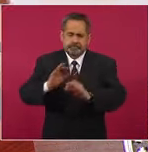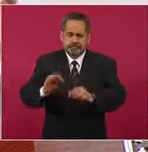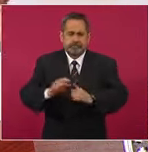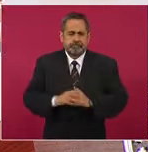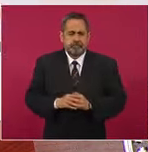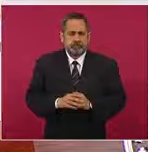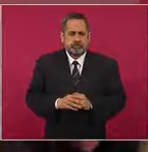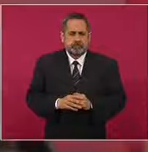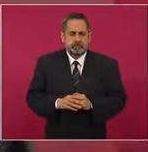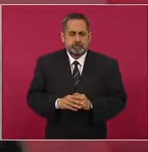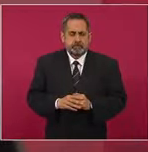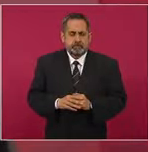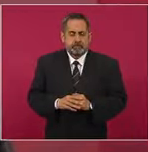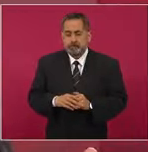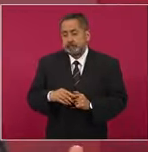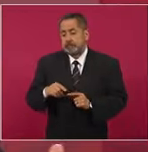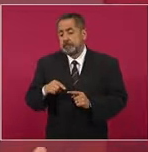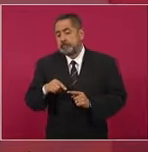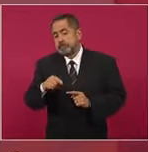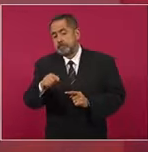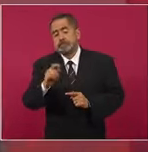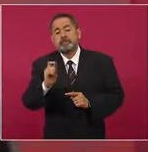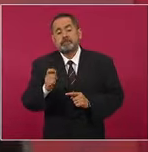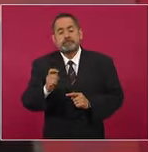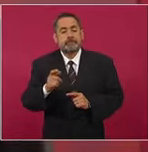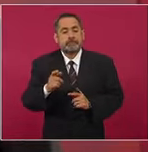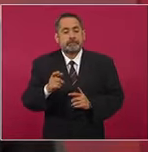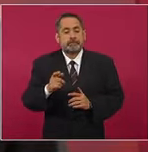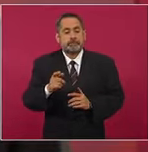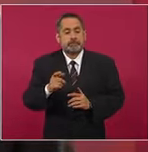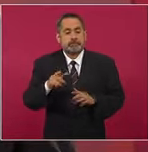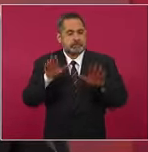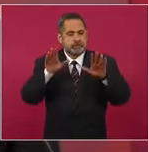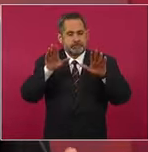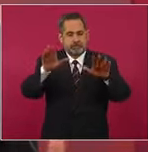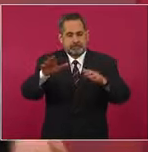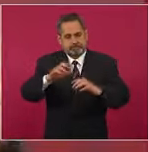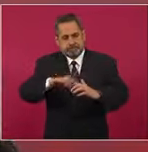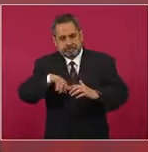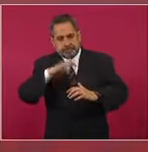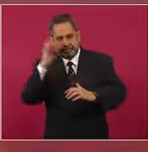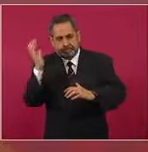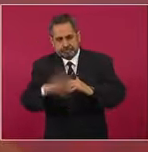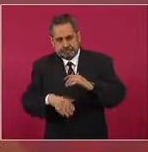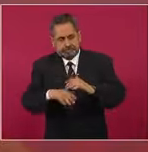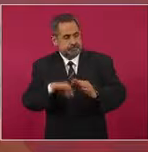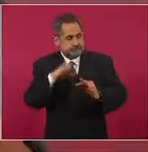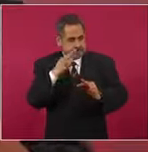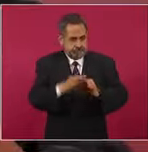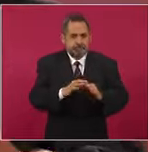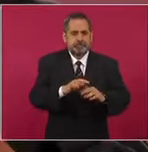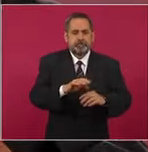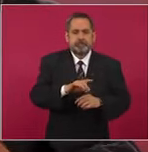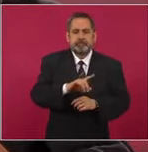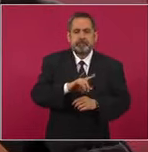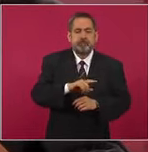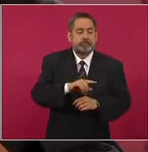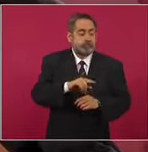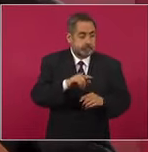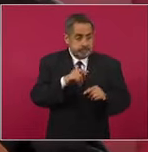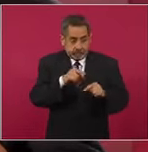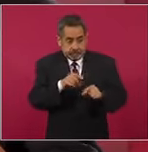Ya terminar el aeropuerto y ya contar